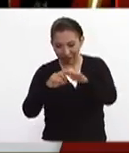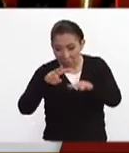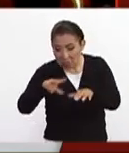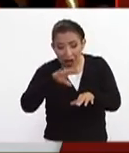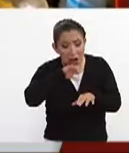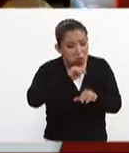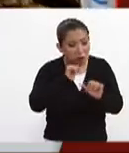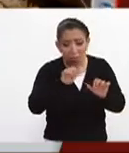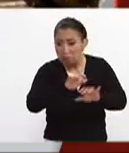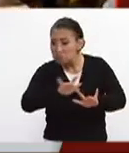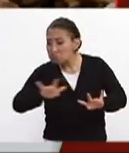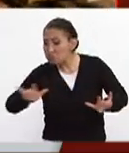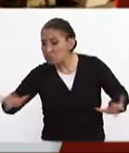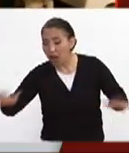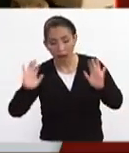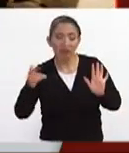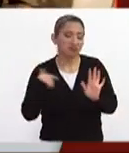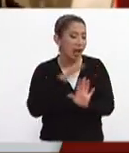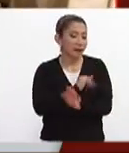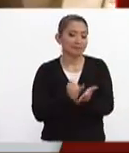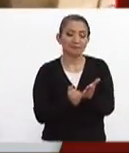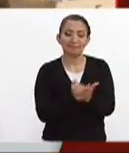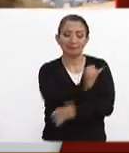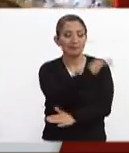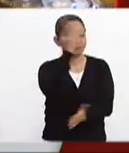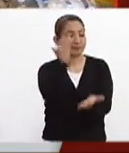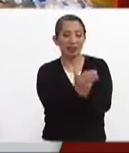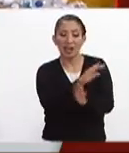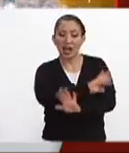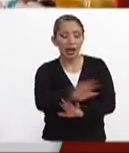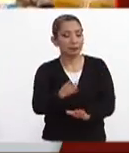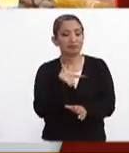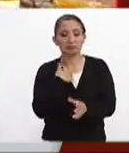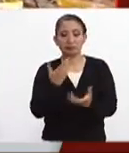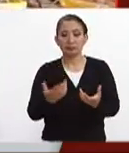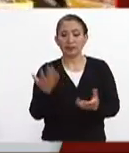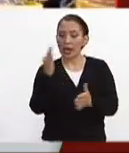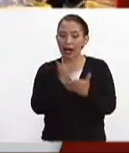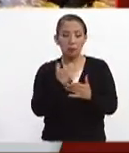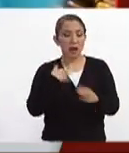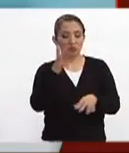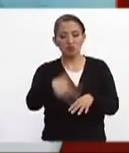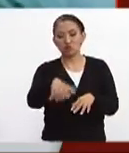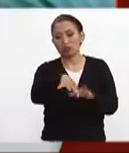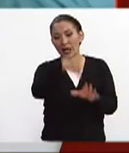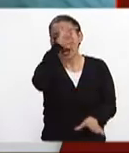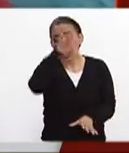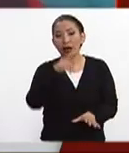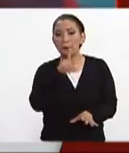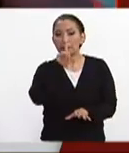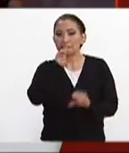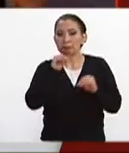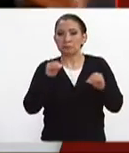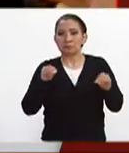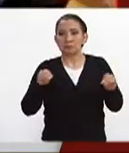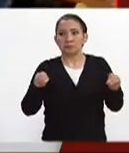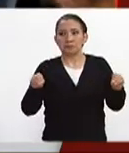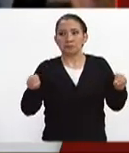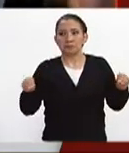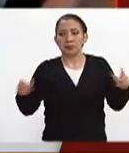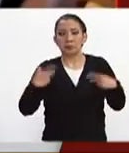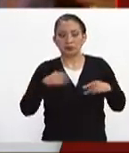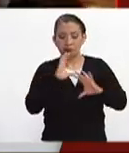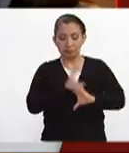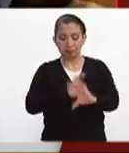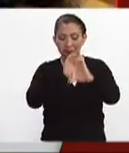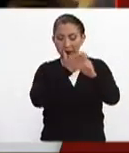detectaron absolutamente nada por lo cual se determinó que no iba que iban a concluir las labores hubo silencio total la gente